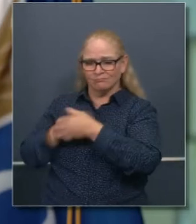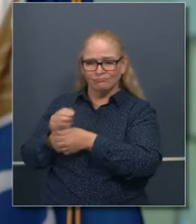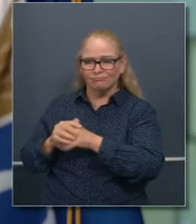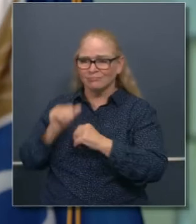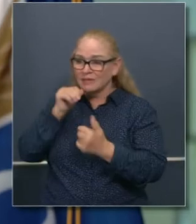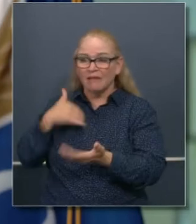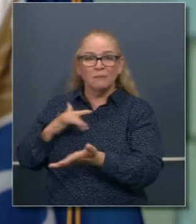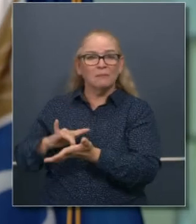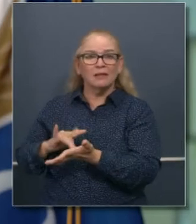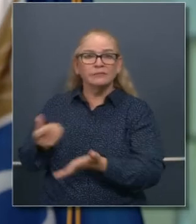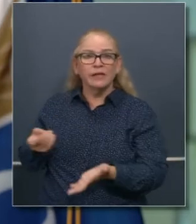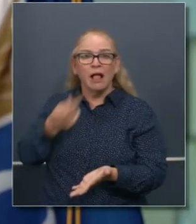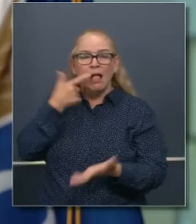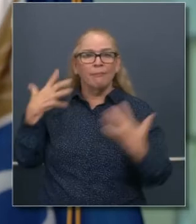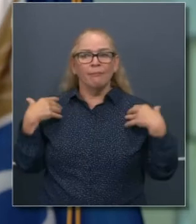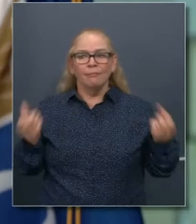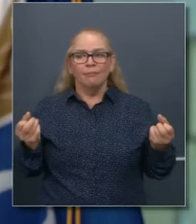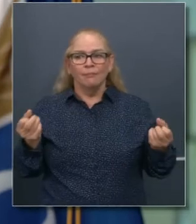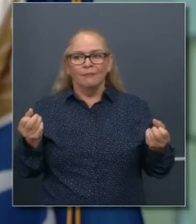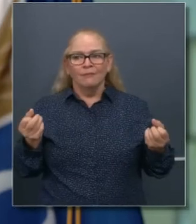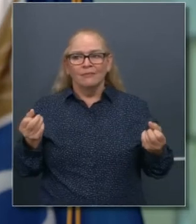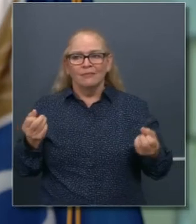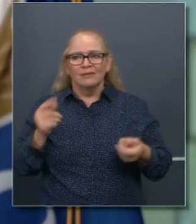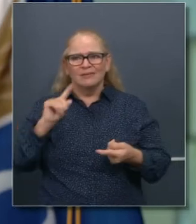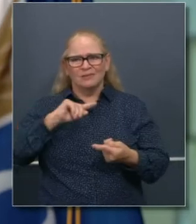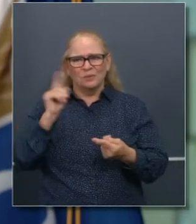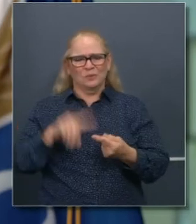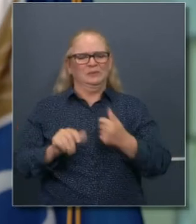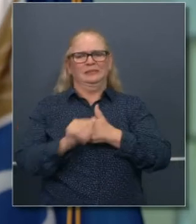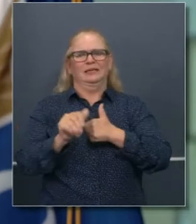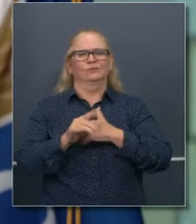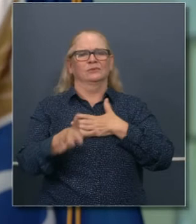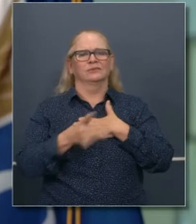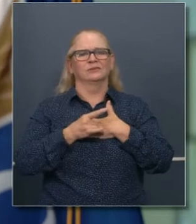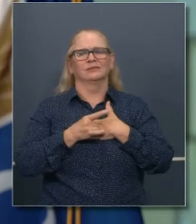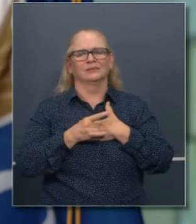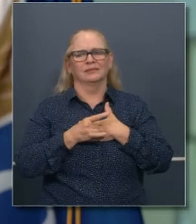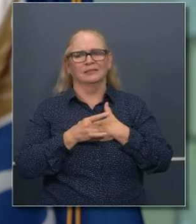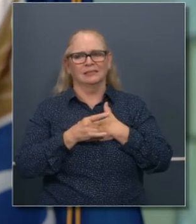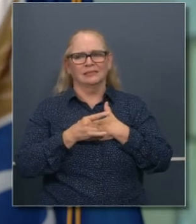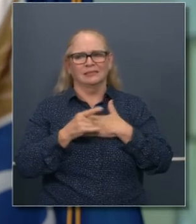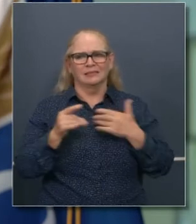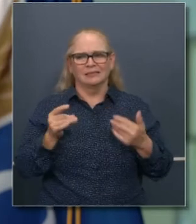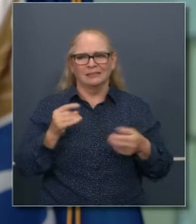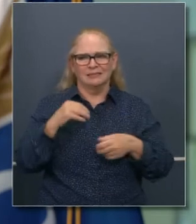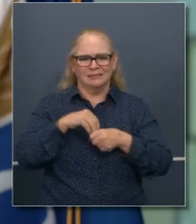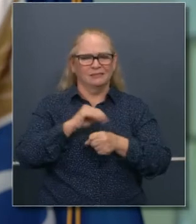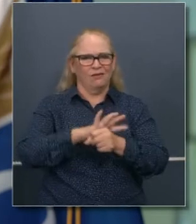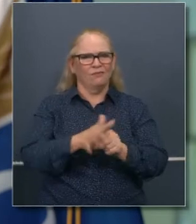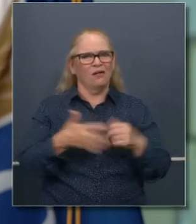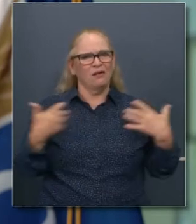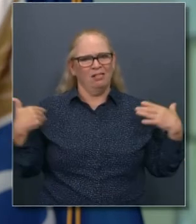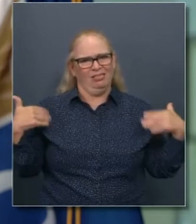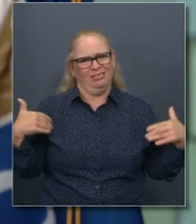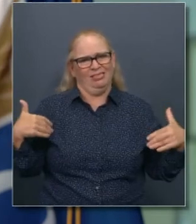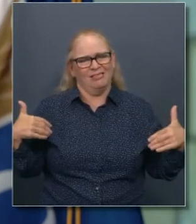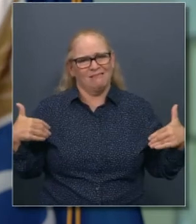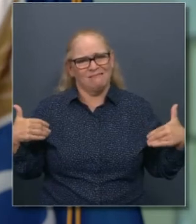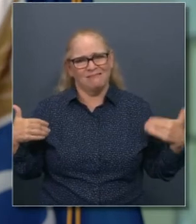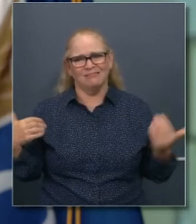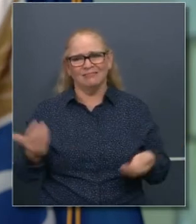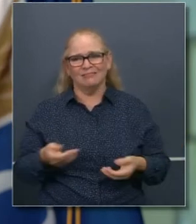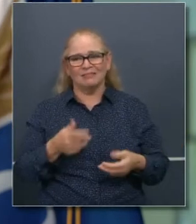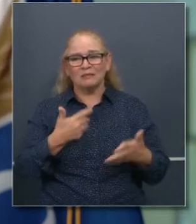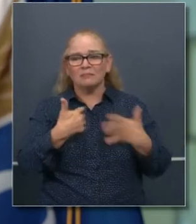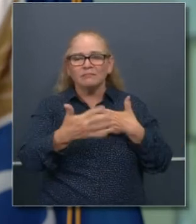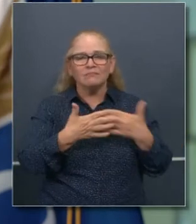terapéutica que pueda mitigar claramente los impactos de esta enfermedad, no podemos parar hasta ese momento. Incluso si modificamos, tenemos